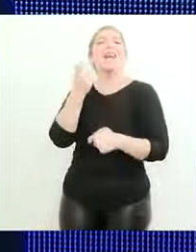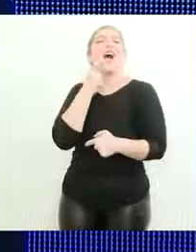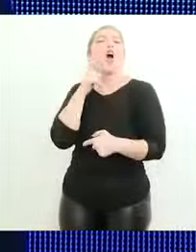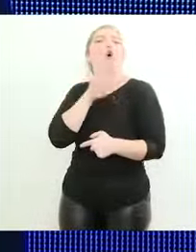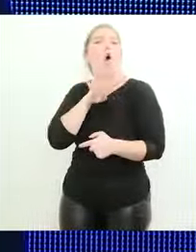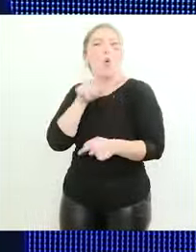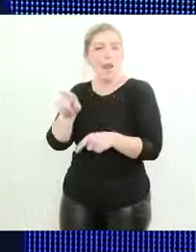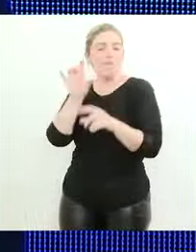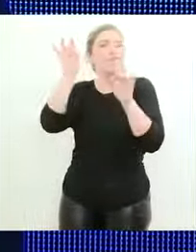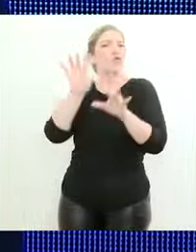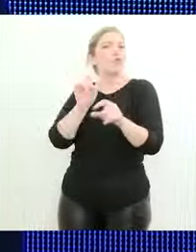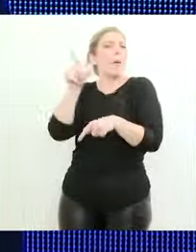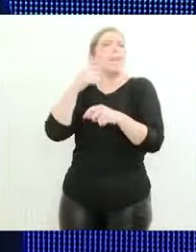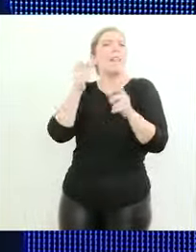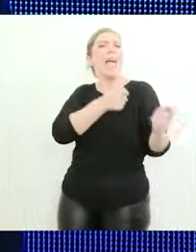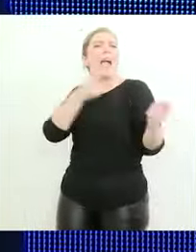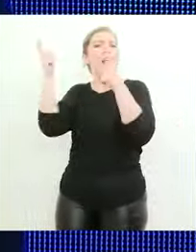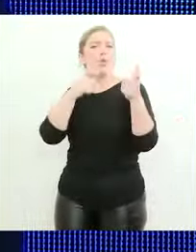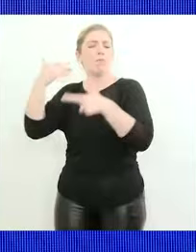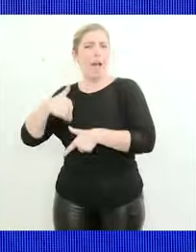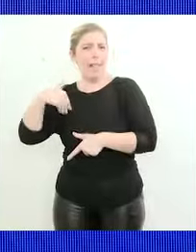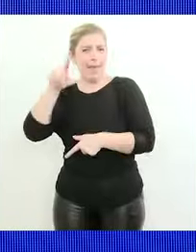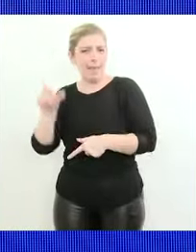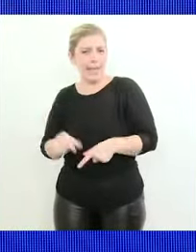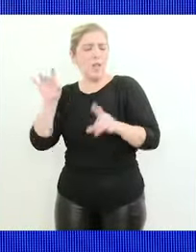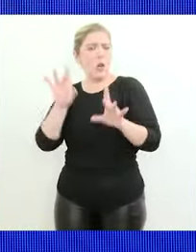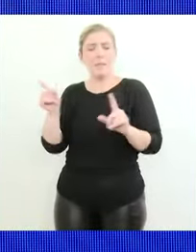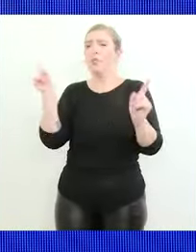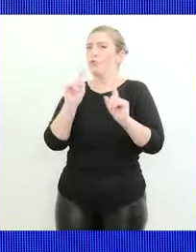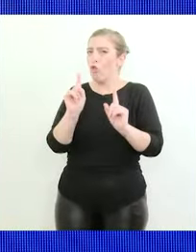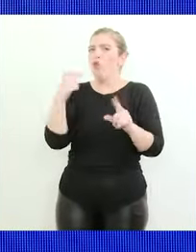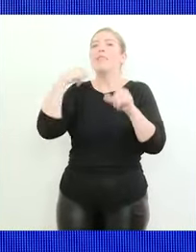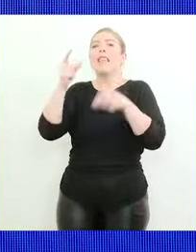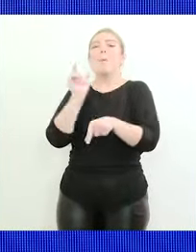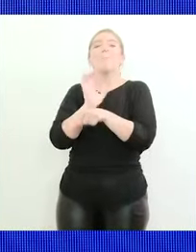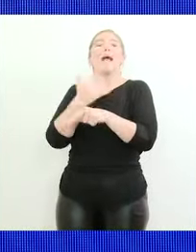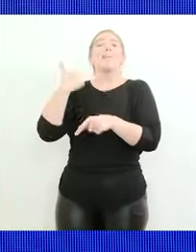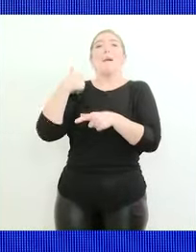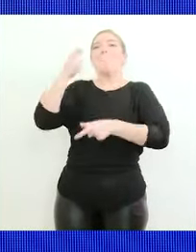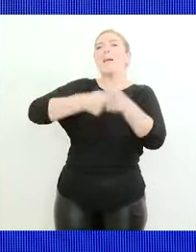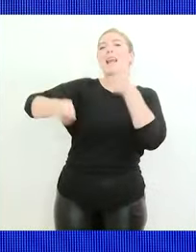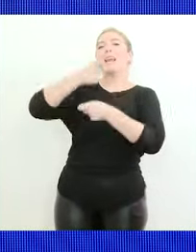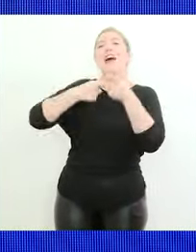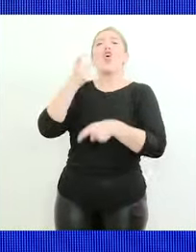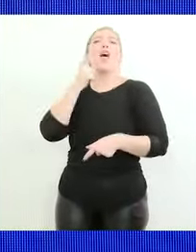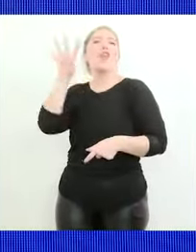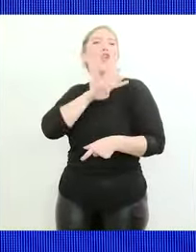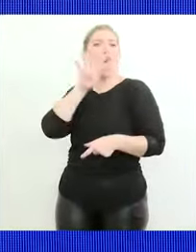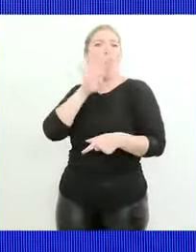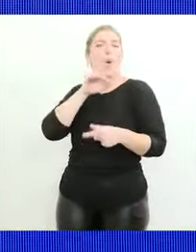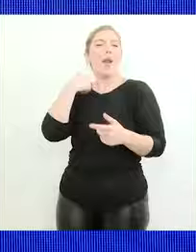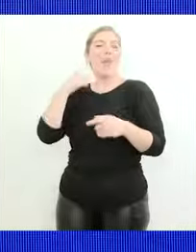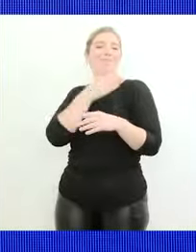exportaciones argentinas sino en términos de posicionamiento de Argentina en el mercado del cobre junto con José María